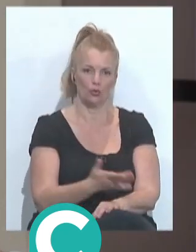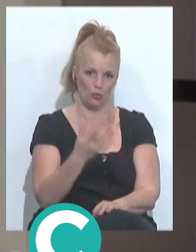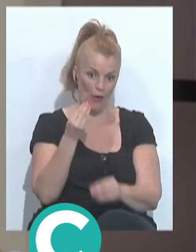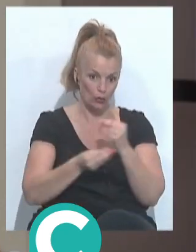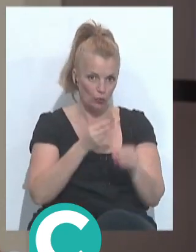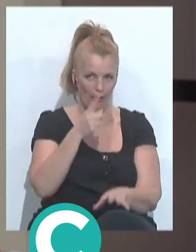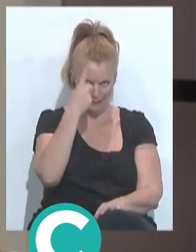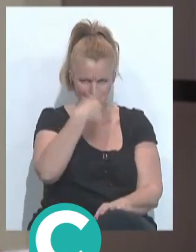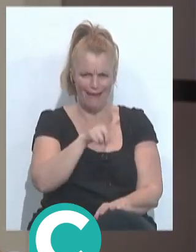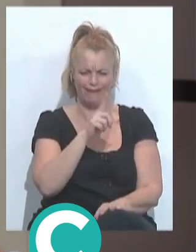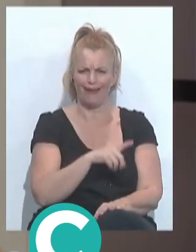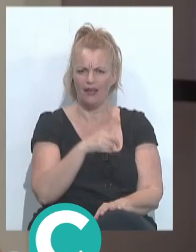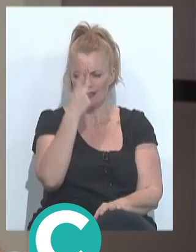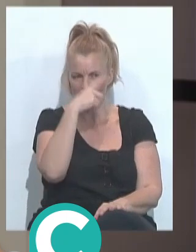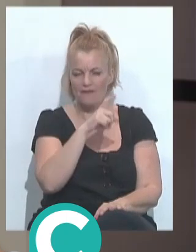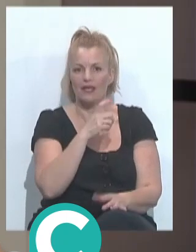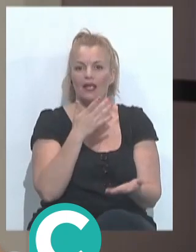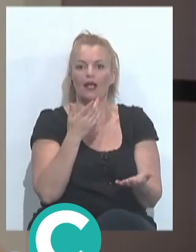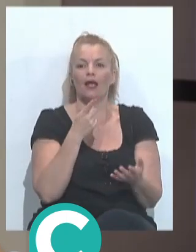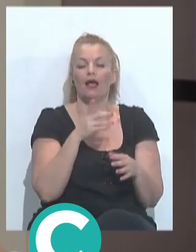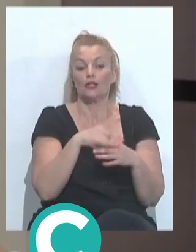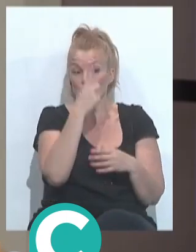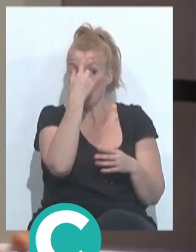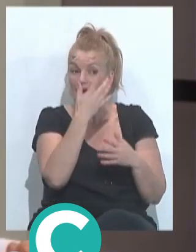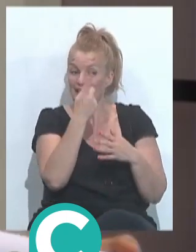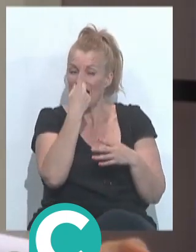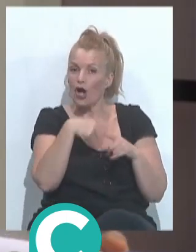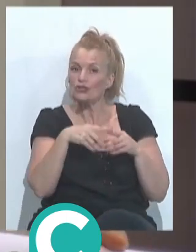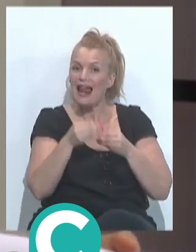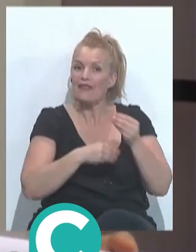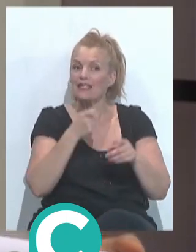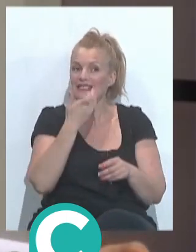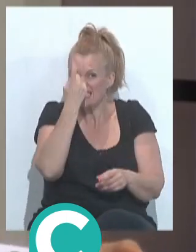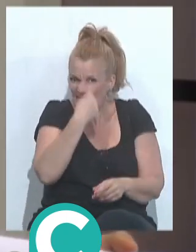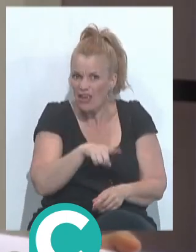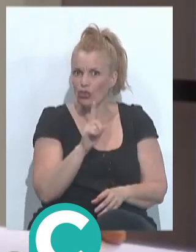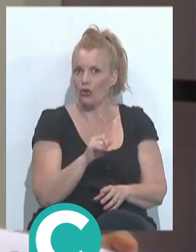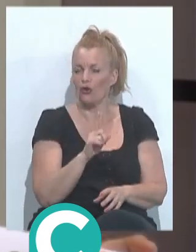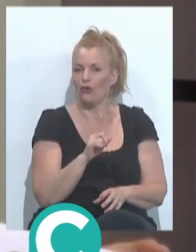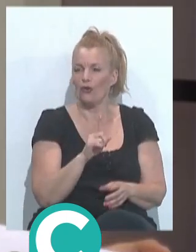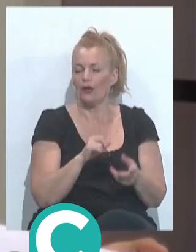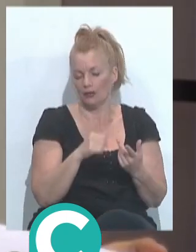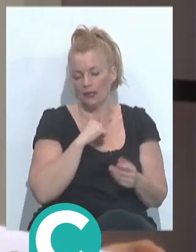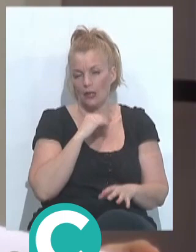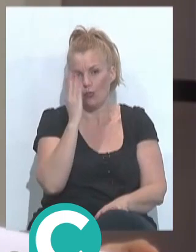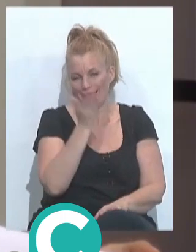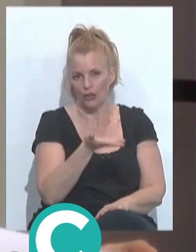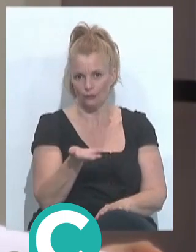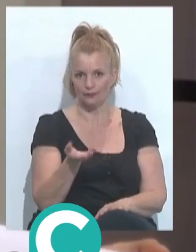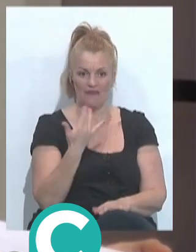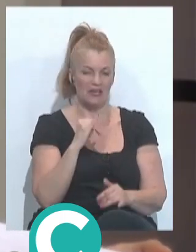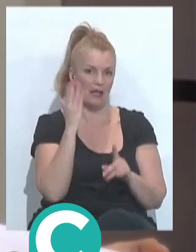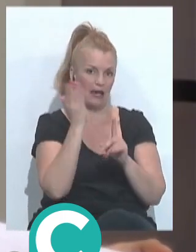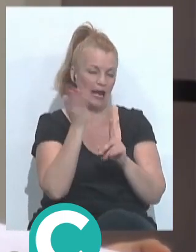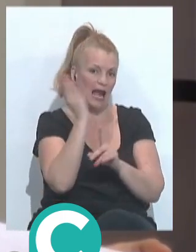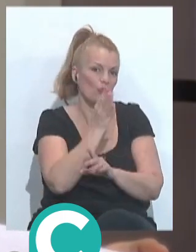conciencia y cuando tú lo haces a conciencia conscientemente esto debe tener su castigo y no ha tenido